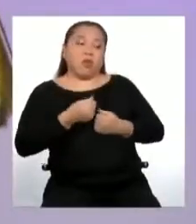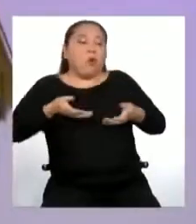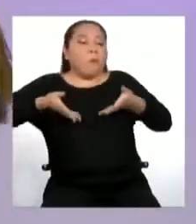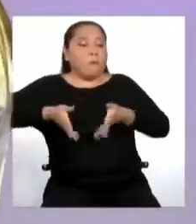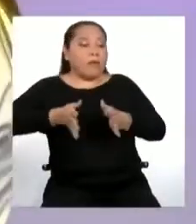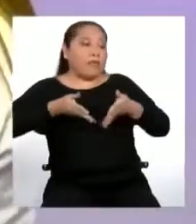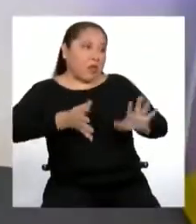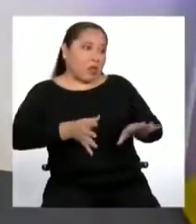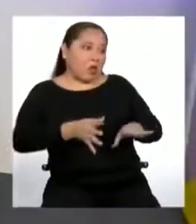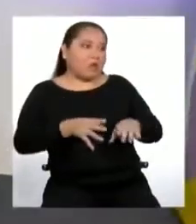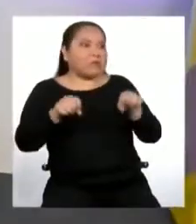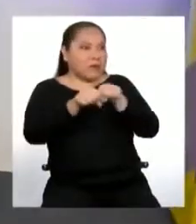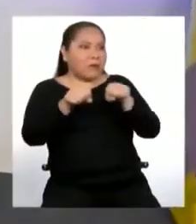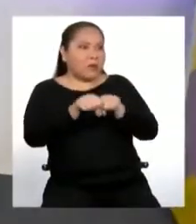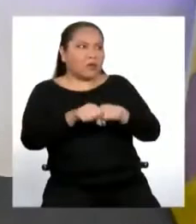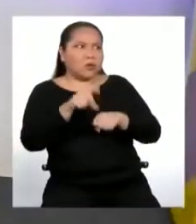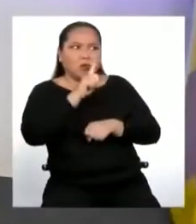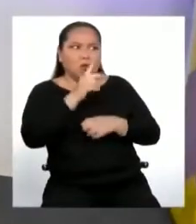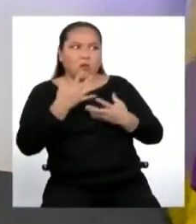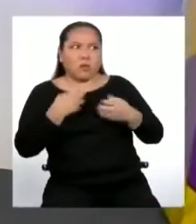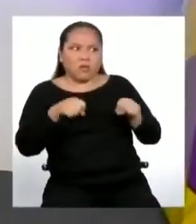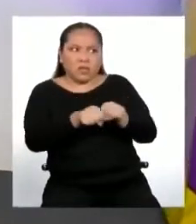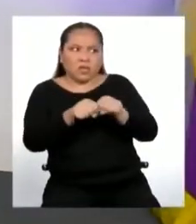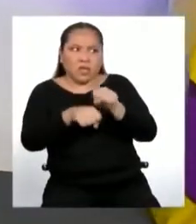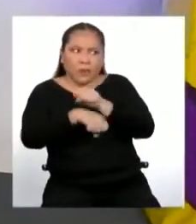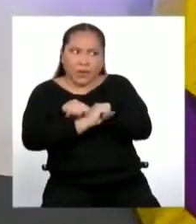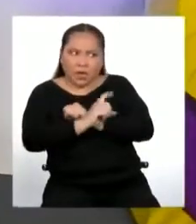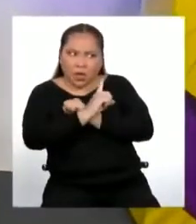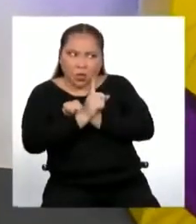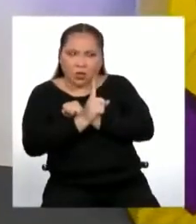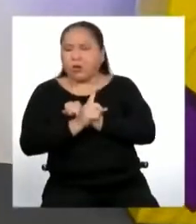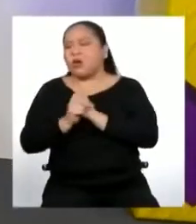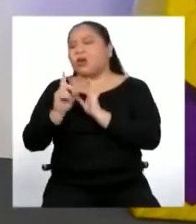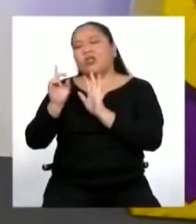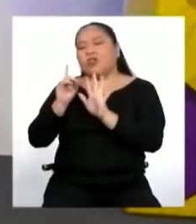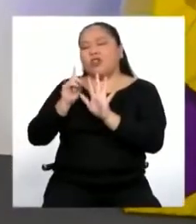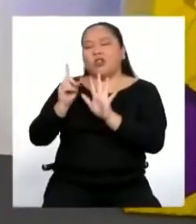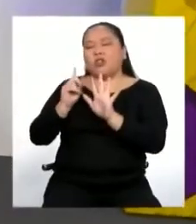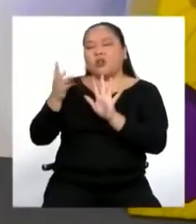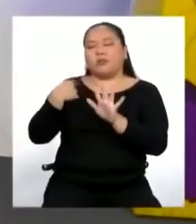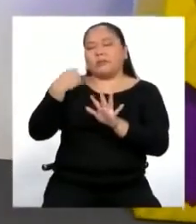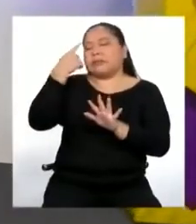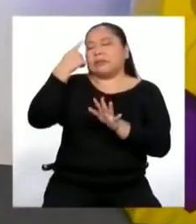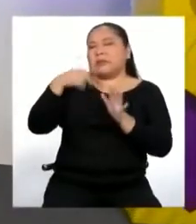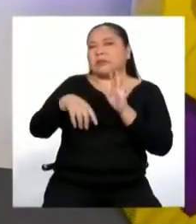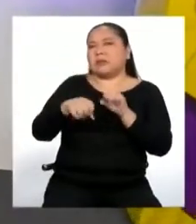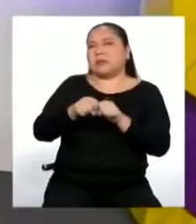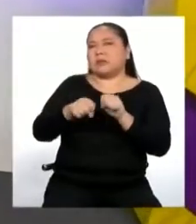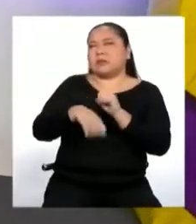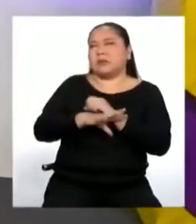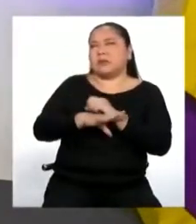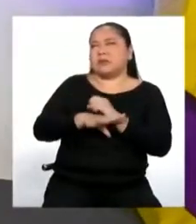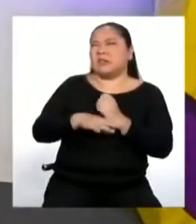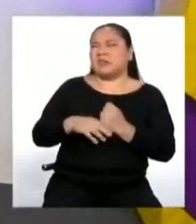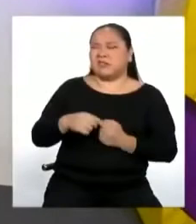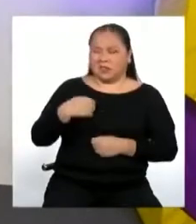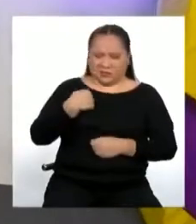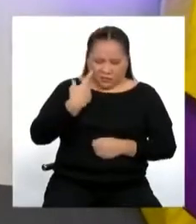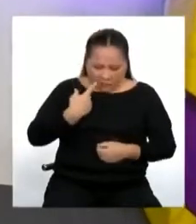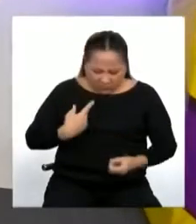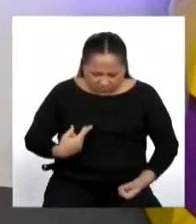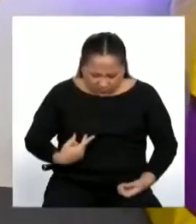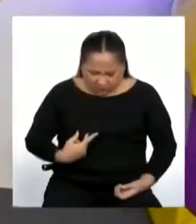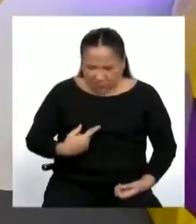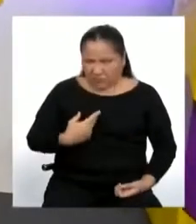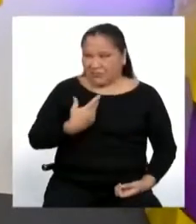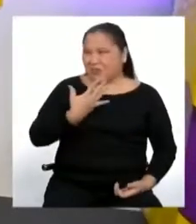vestir, zapatos. No pensarás ir en zapatillas. No, pues, Vane, no te pases. Tampoco pensaba ir en zapatillas, pero bueno. O sea, no es que me agrade la idea, pero